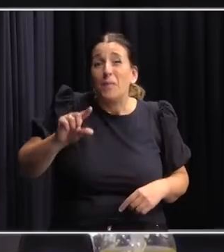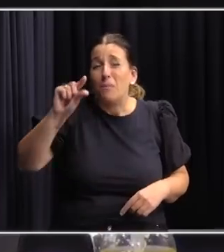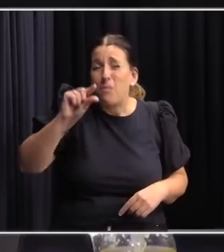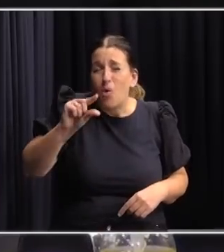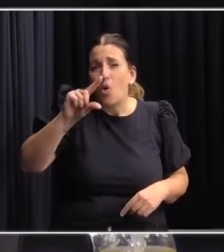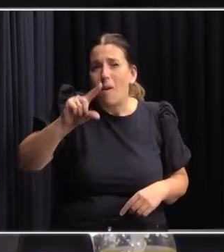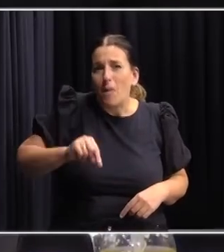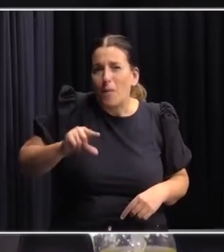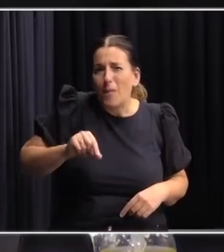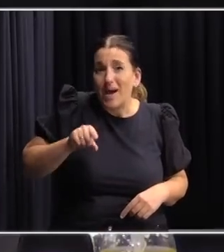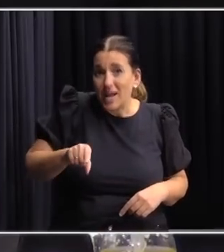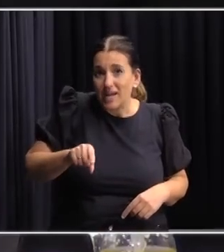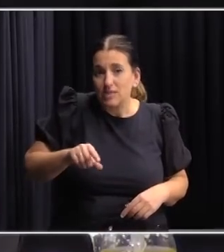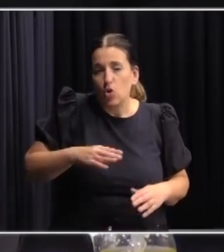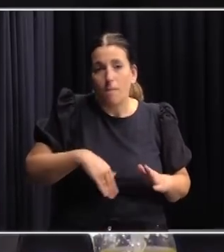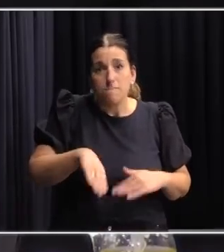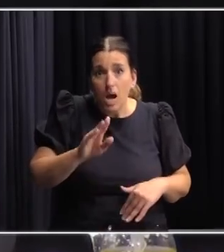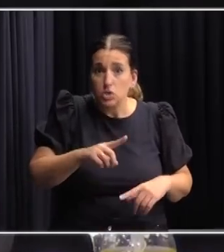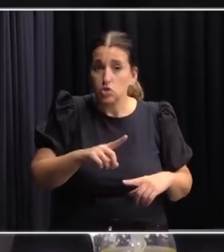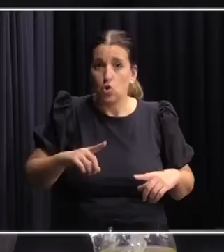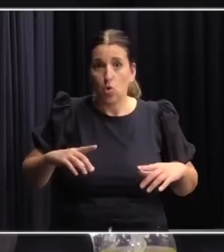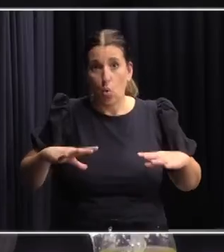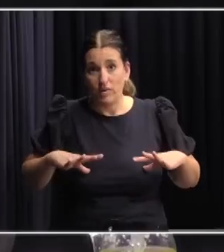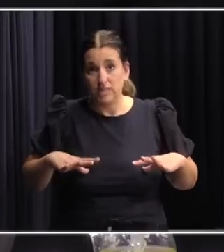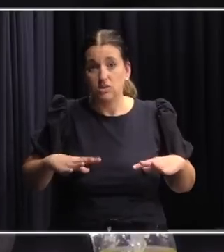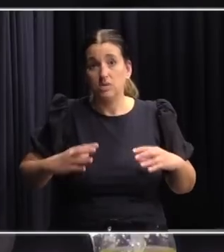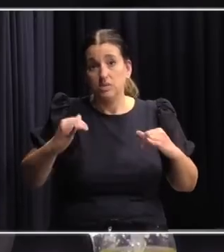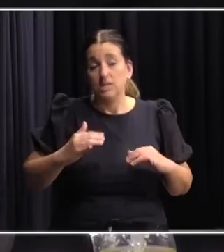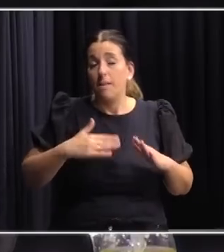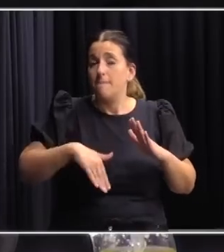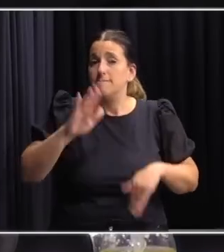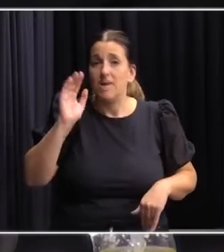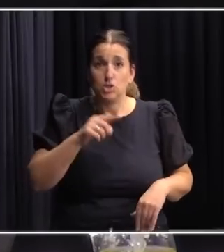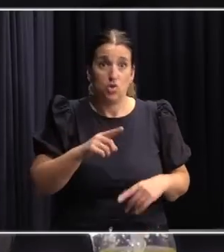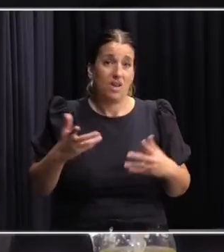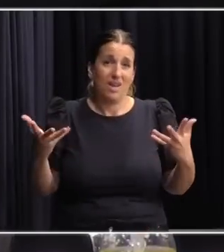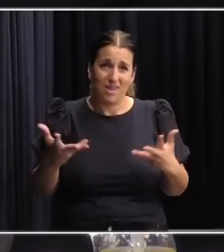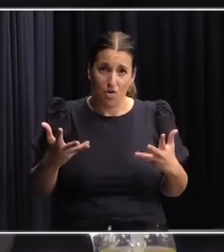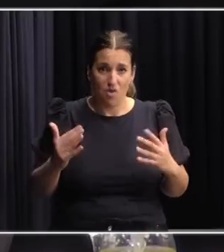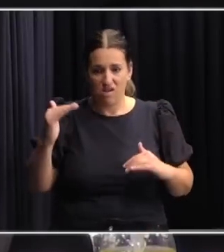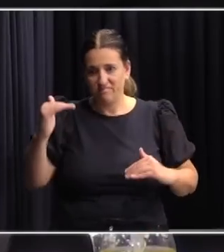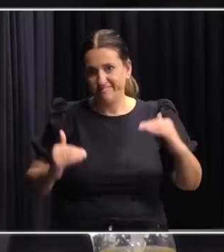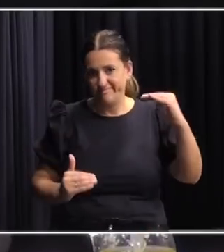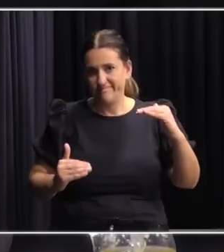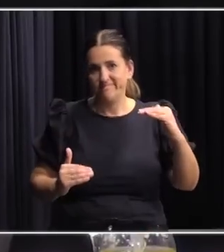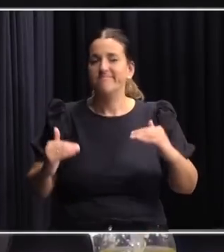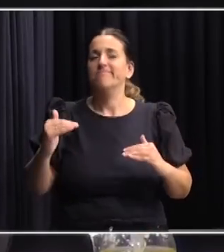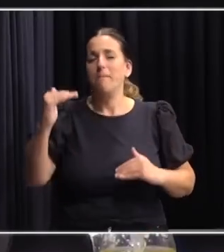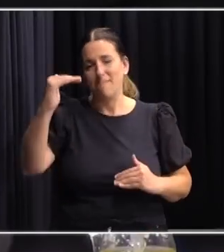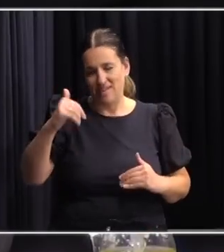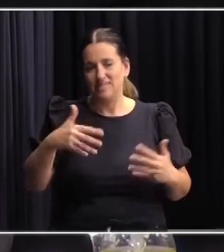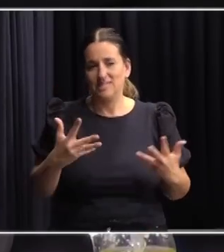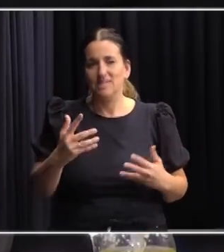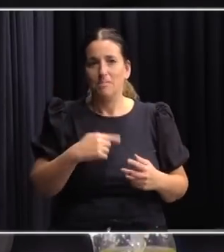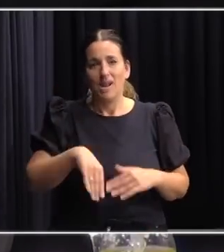ese umbral mayor va a ser la jubilación y sin duda va a ser mayor que las actuales para gran parte de la población